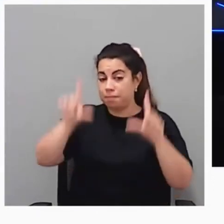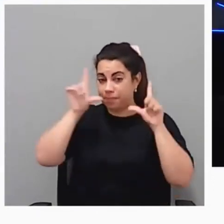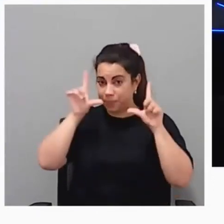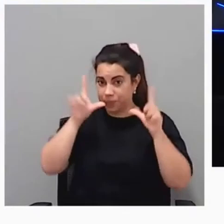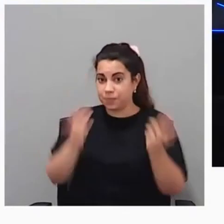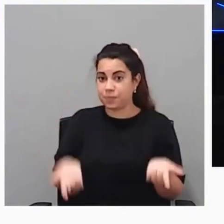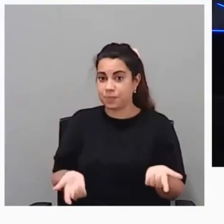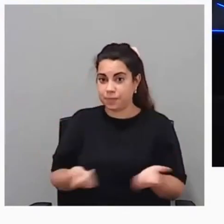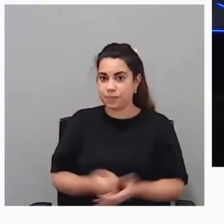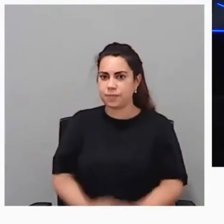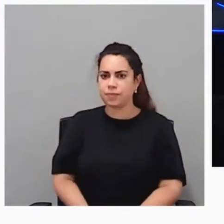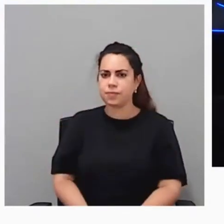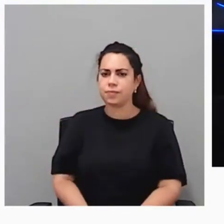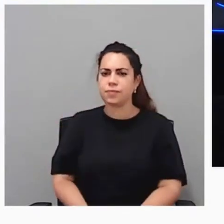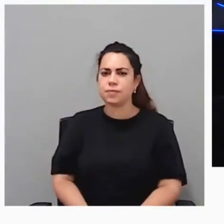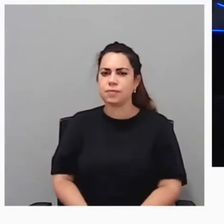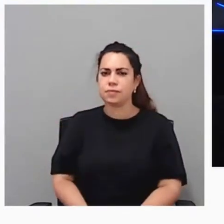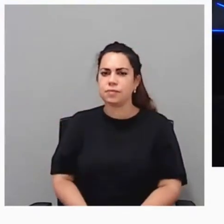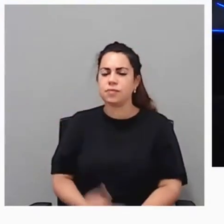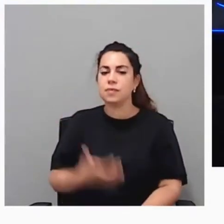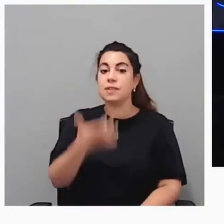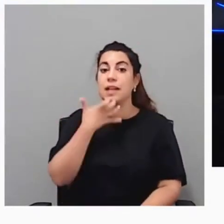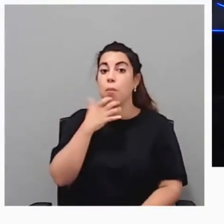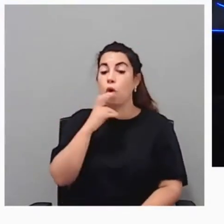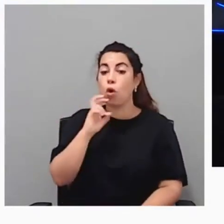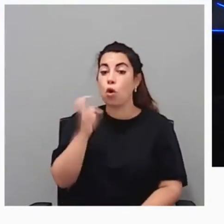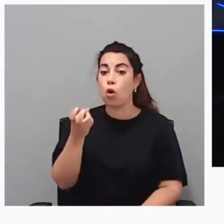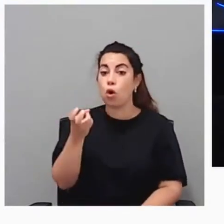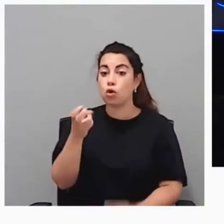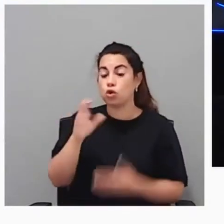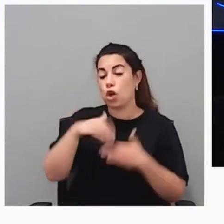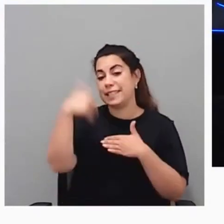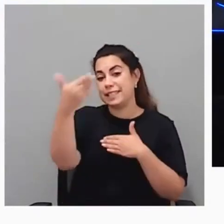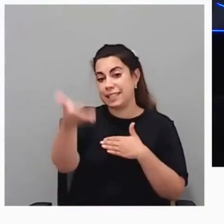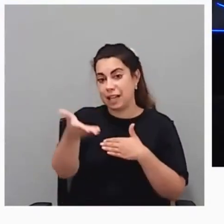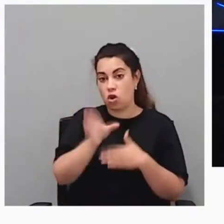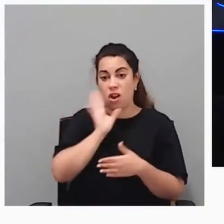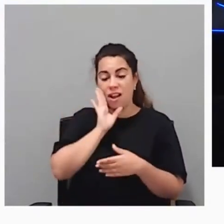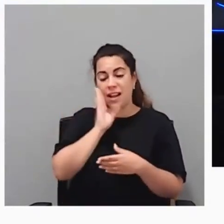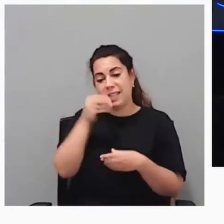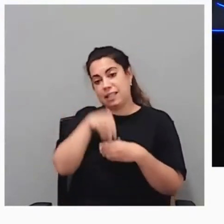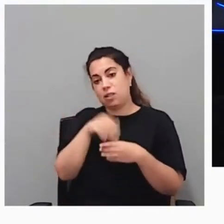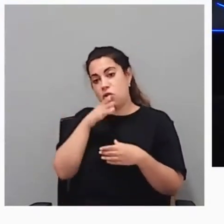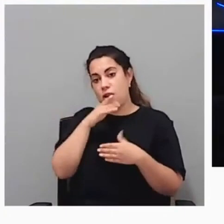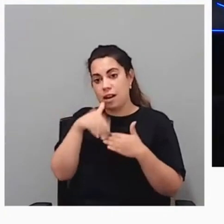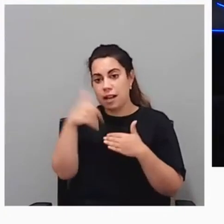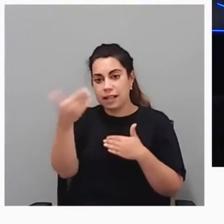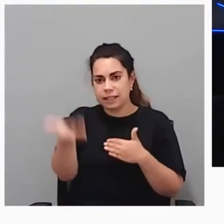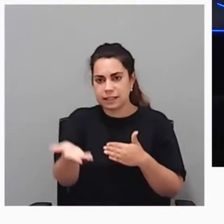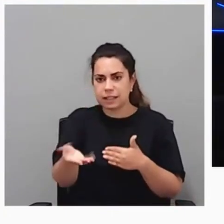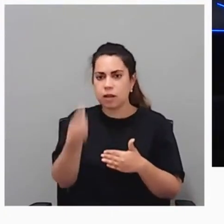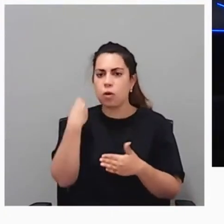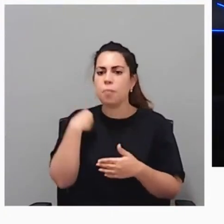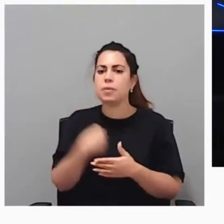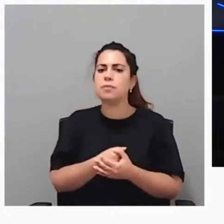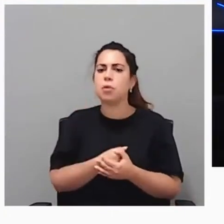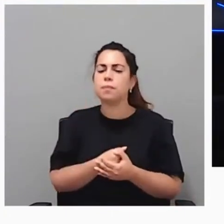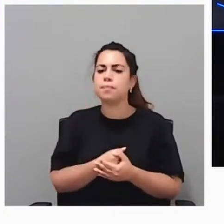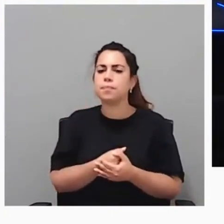nivel interno. Otro ejemplo a nivel externo es como consecuencia precisamente de analizar el